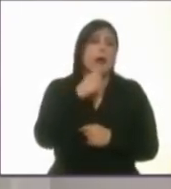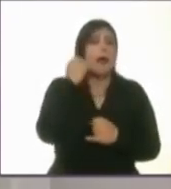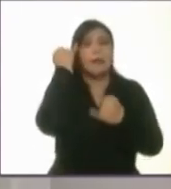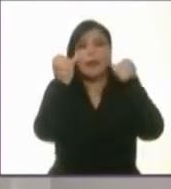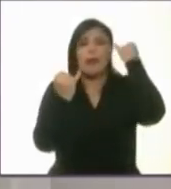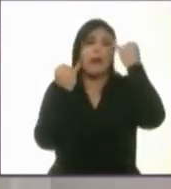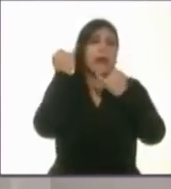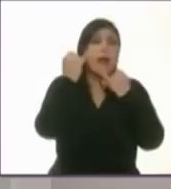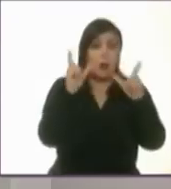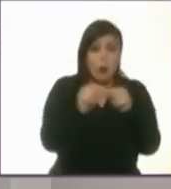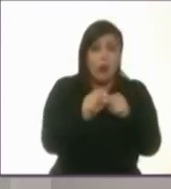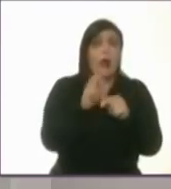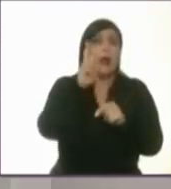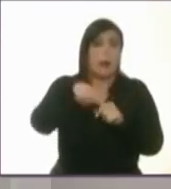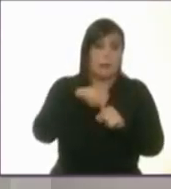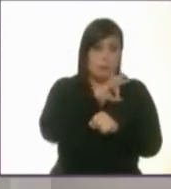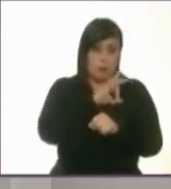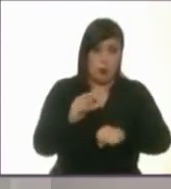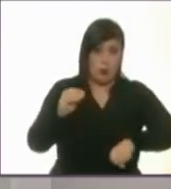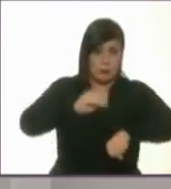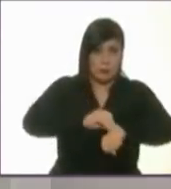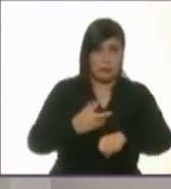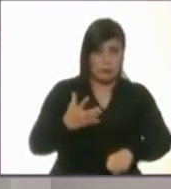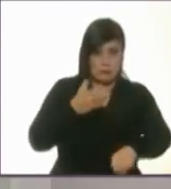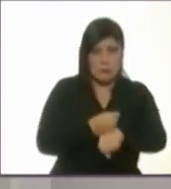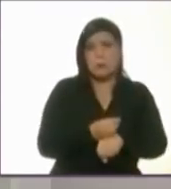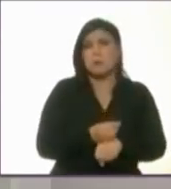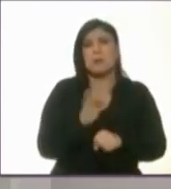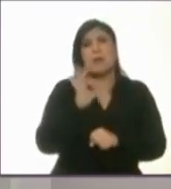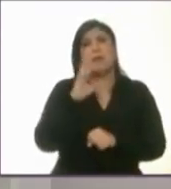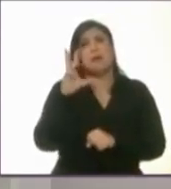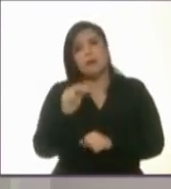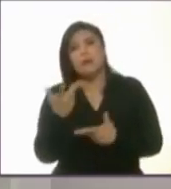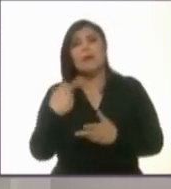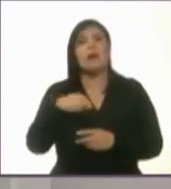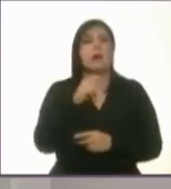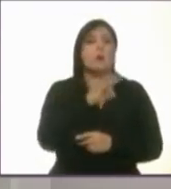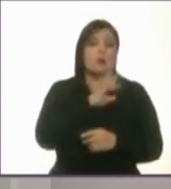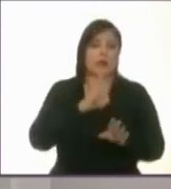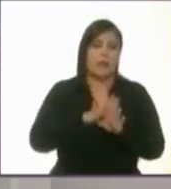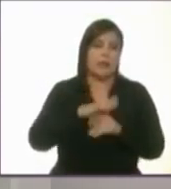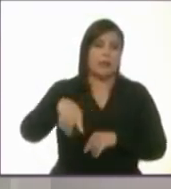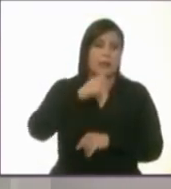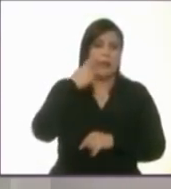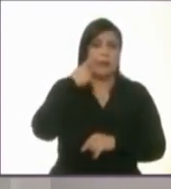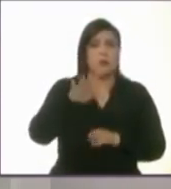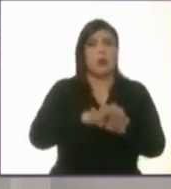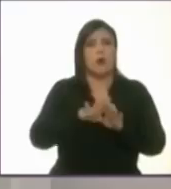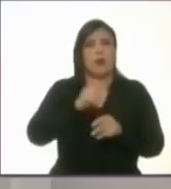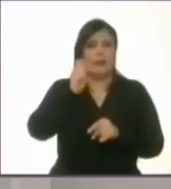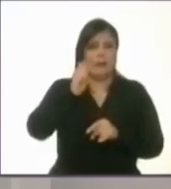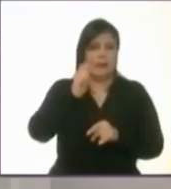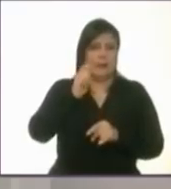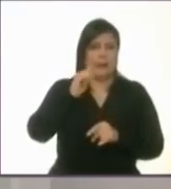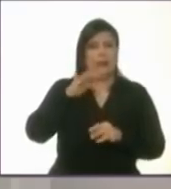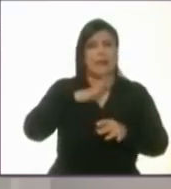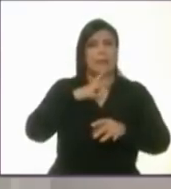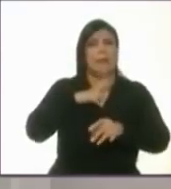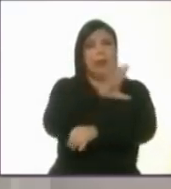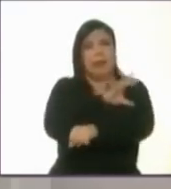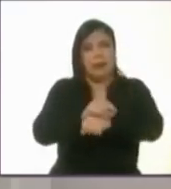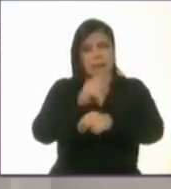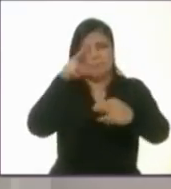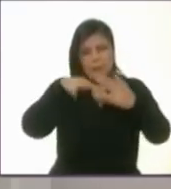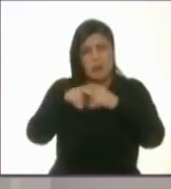no logran concretarse. Por ejemplo, ya se formó una plataforma nacional de transparencia en donde se supone que ahí van a estar todos